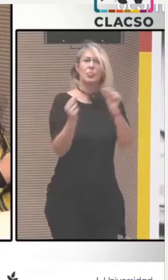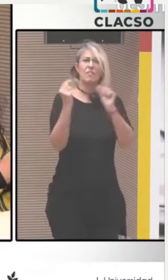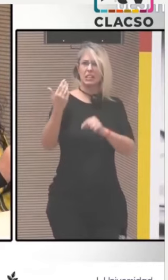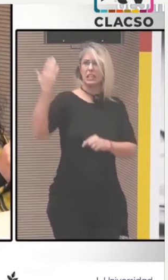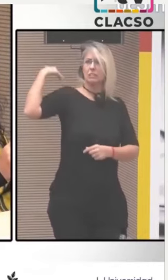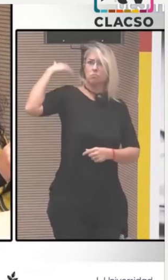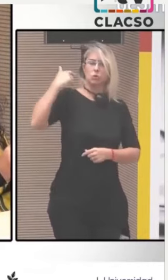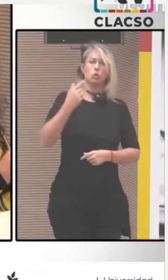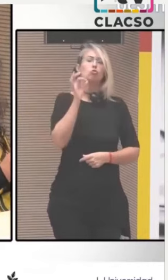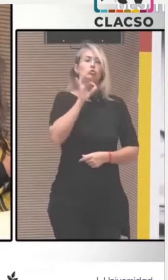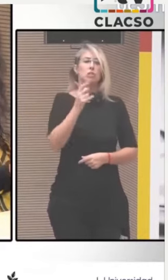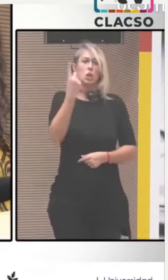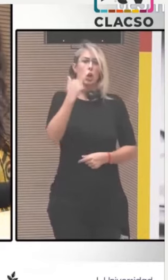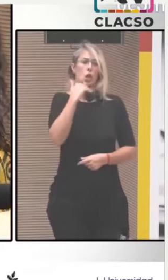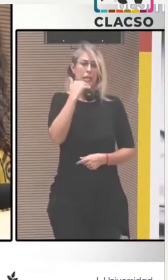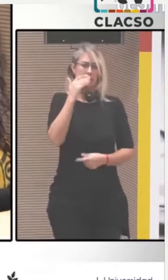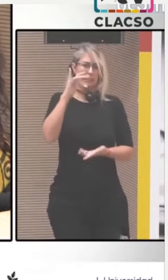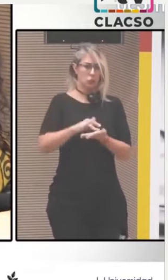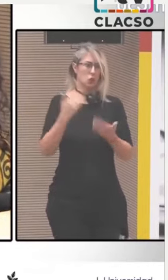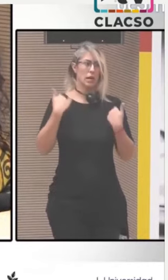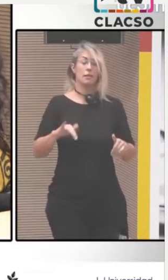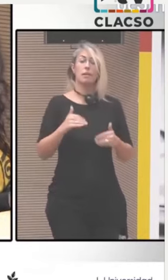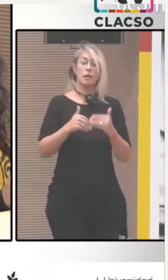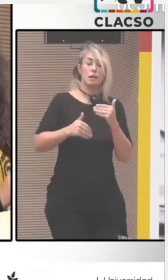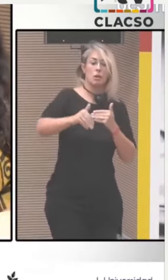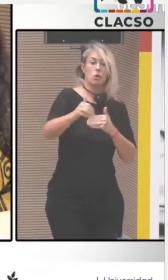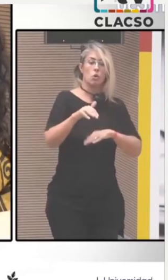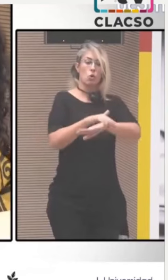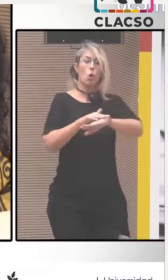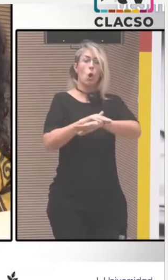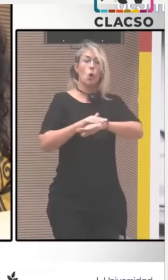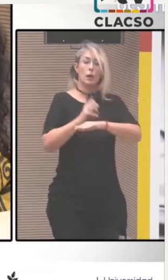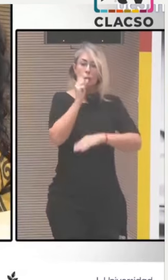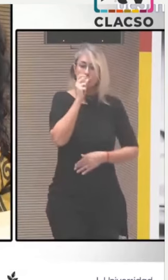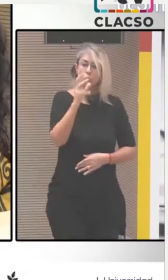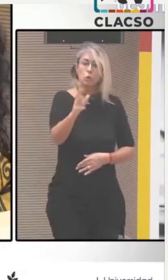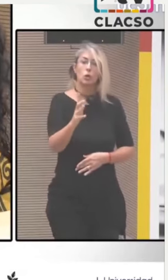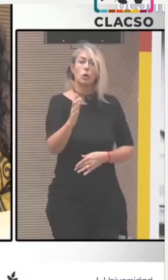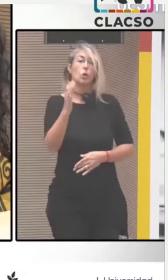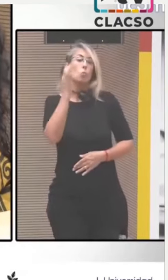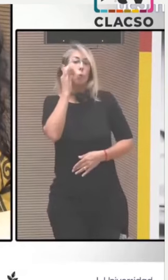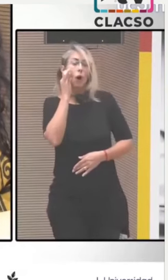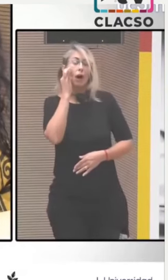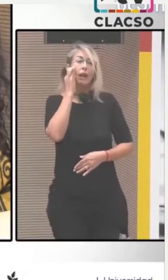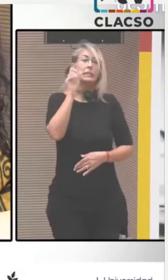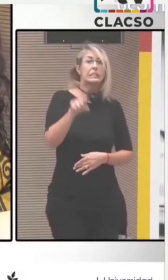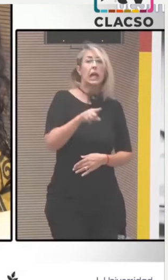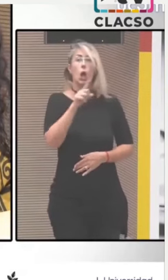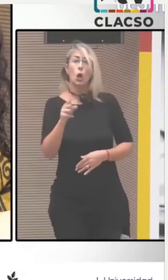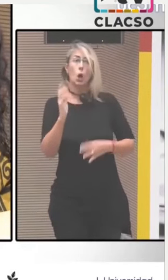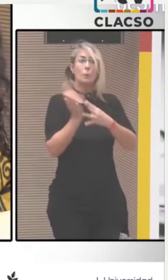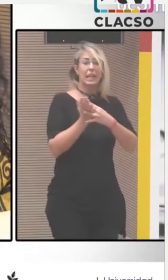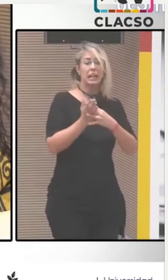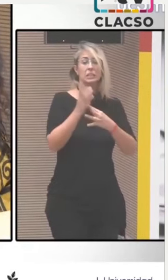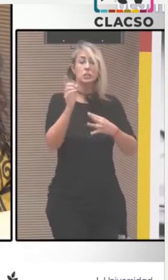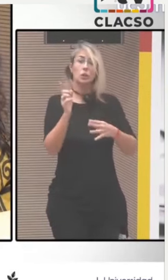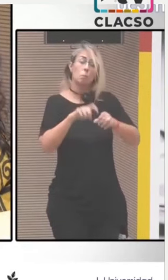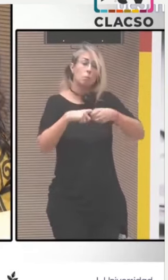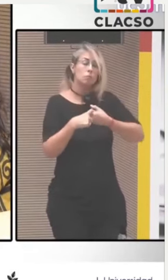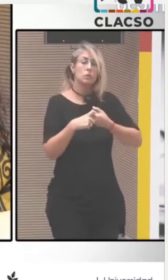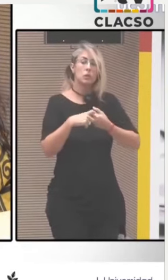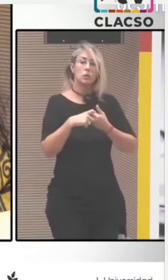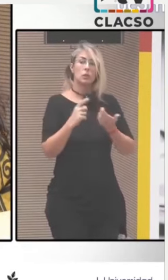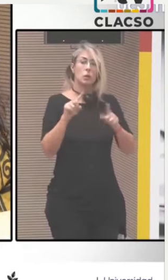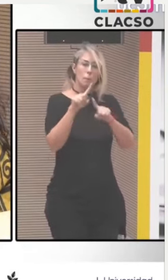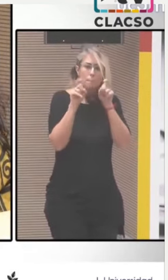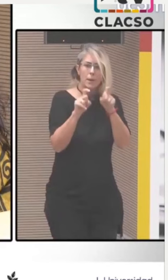por supuesto, también transitarán entre la región latinoamericana y la europea y cómo fortalecer esta agenda de trabajo